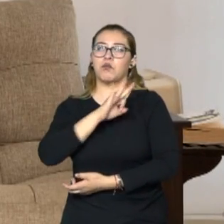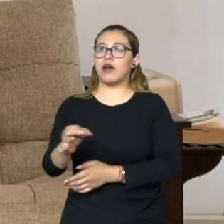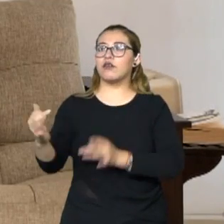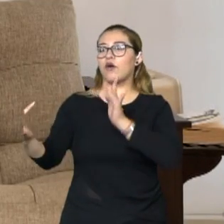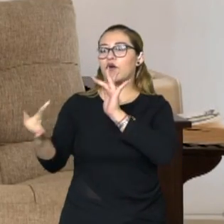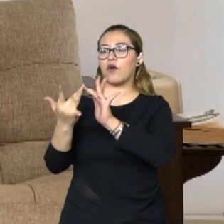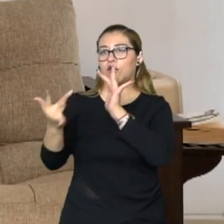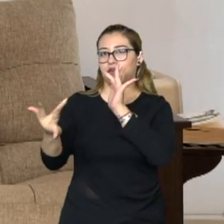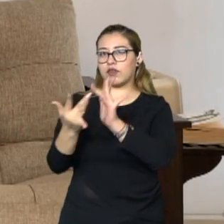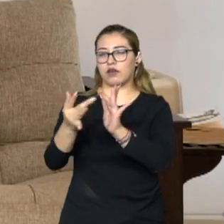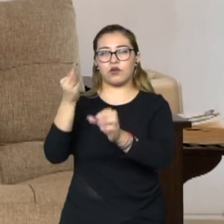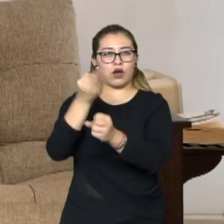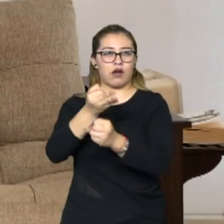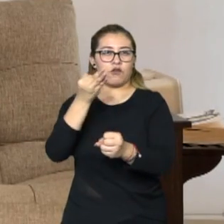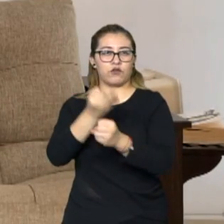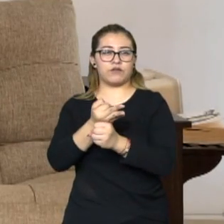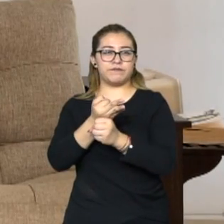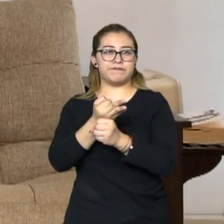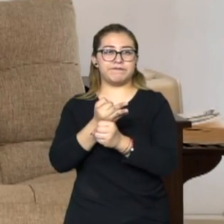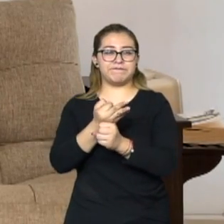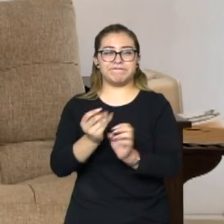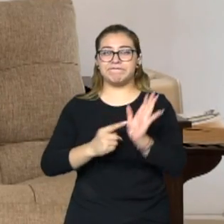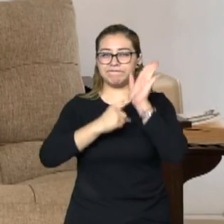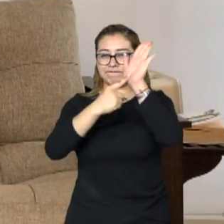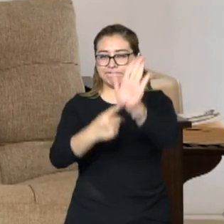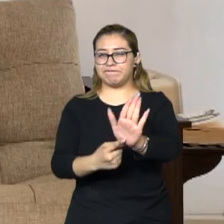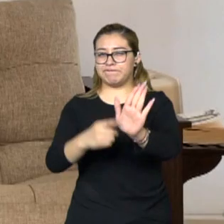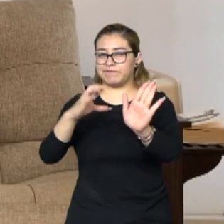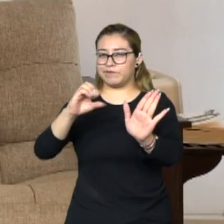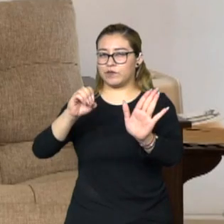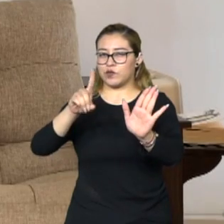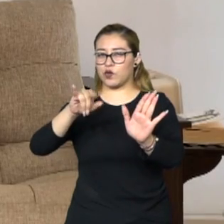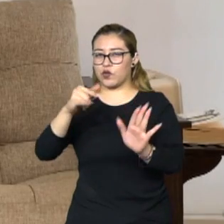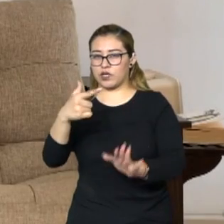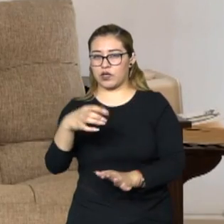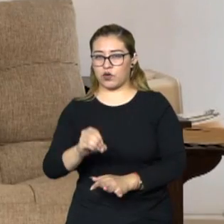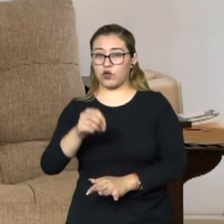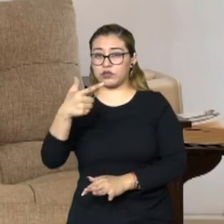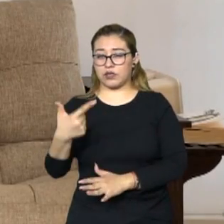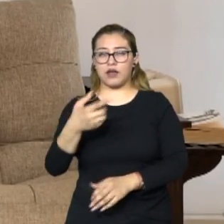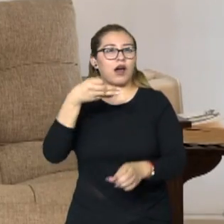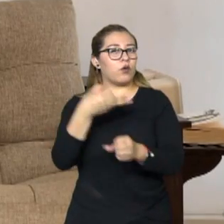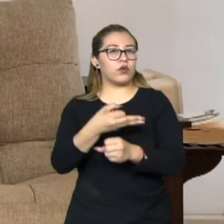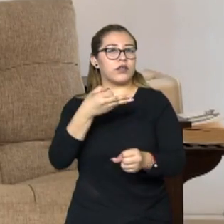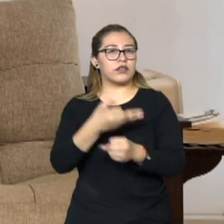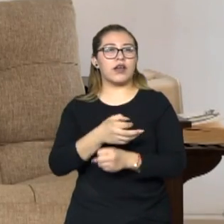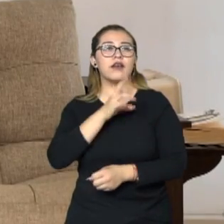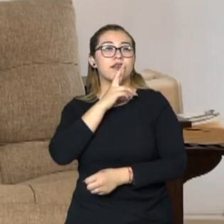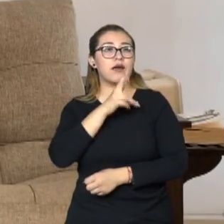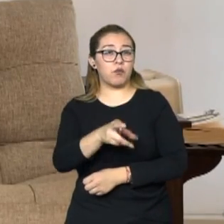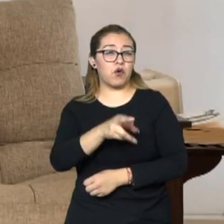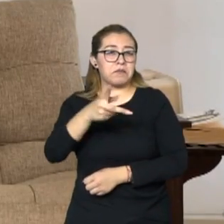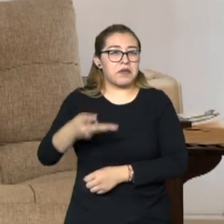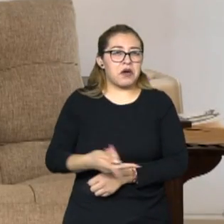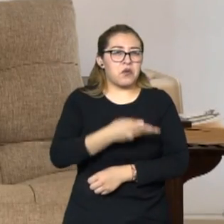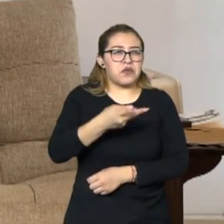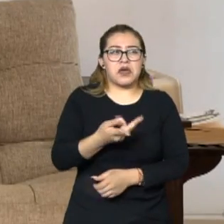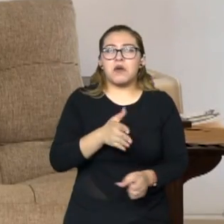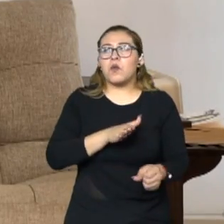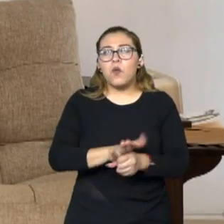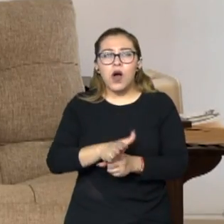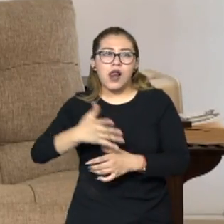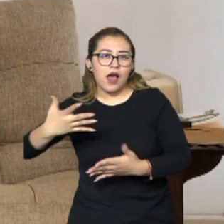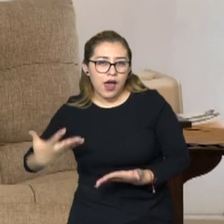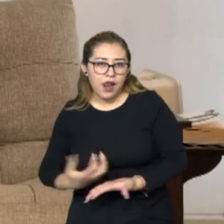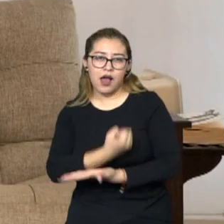de estar en tu programa. Y para ir un poco contestando a tu pregunta de qué se ha ganado y qué se ha perdido